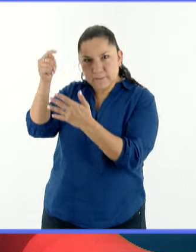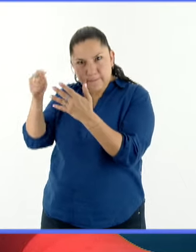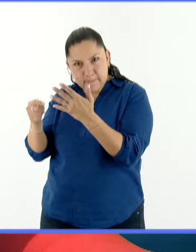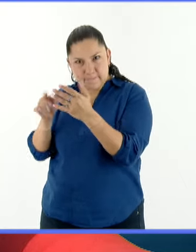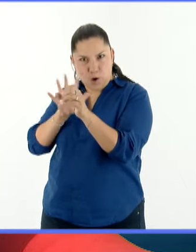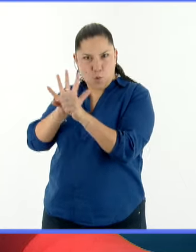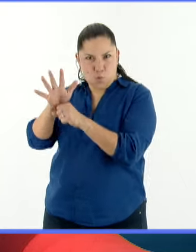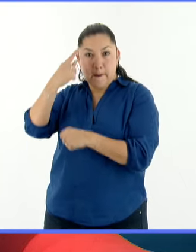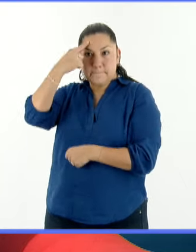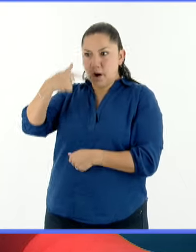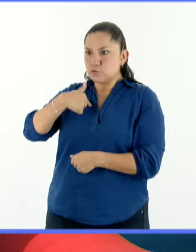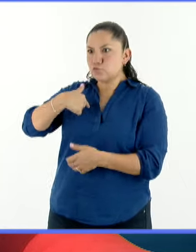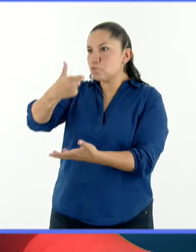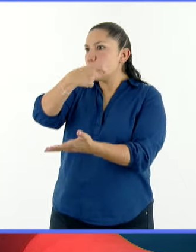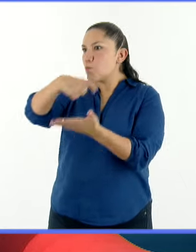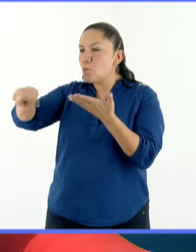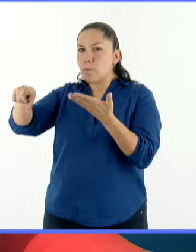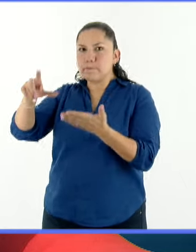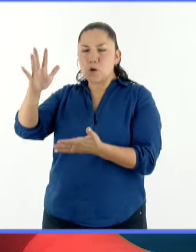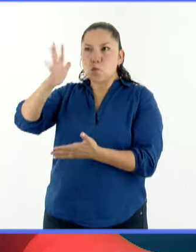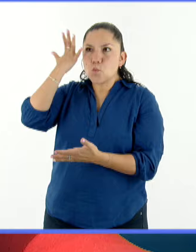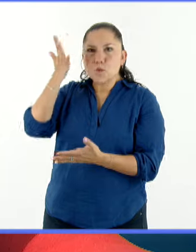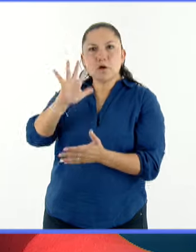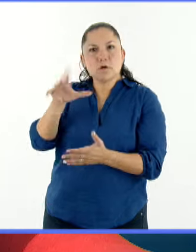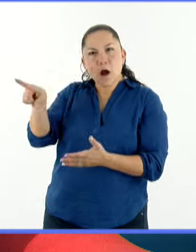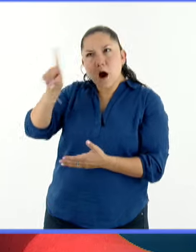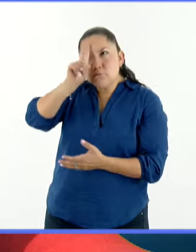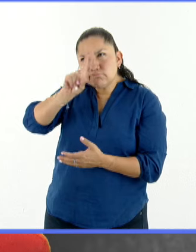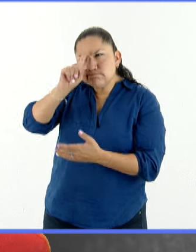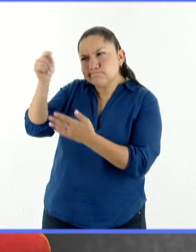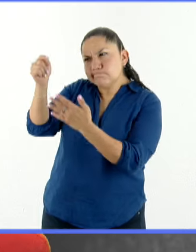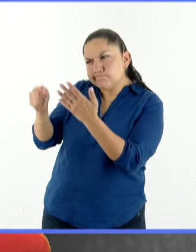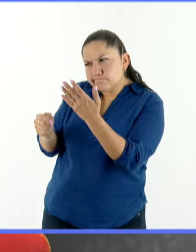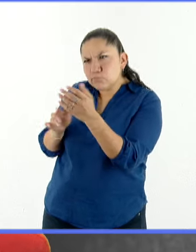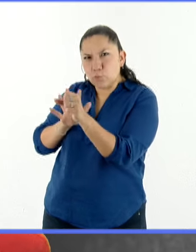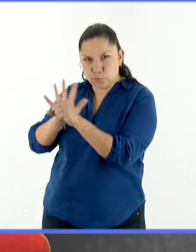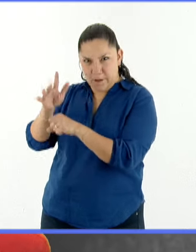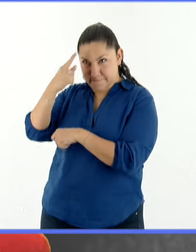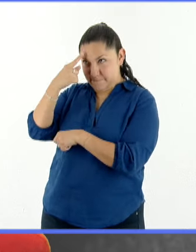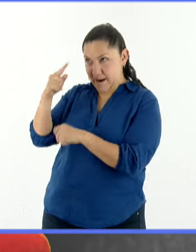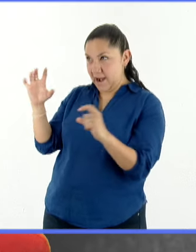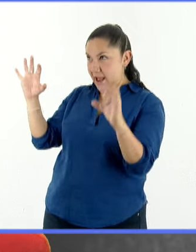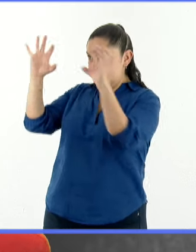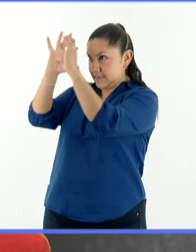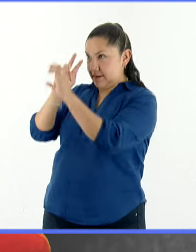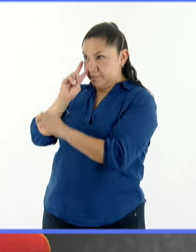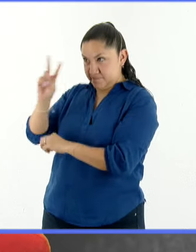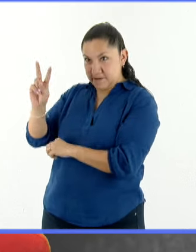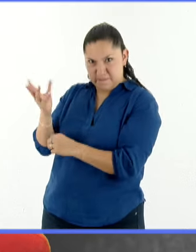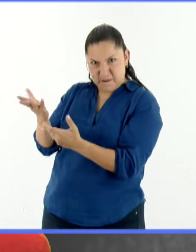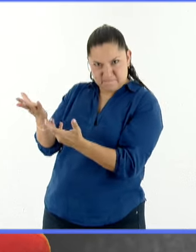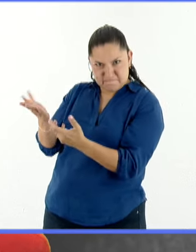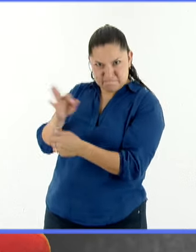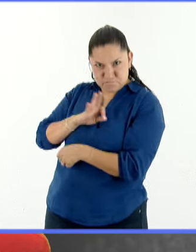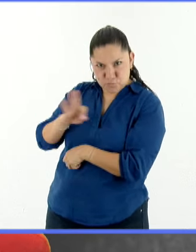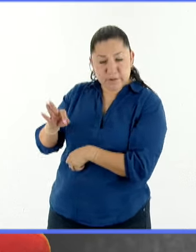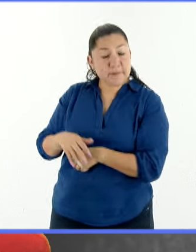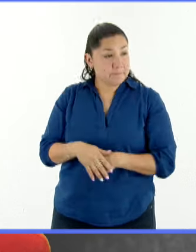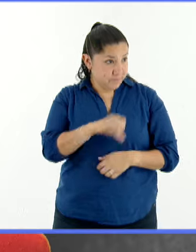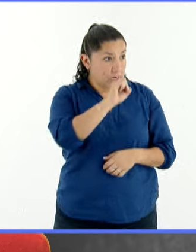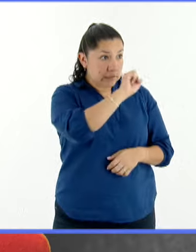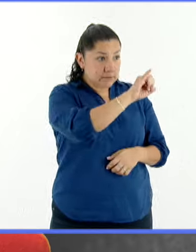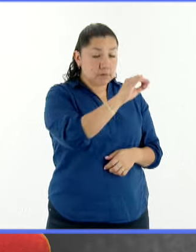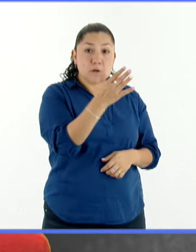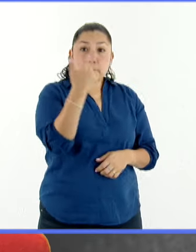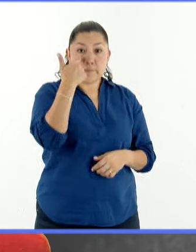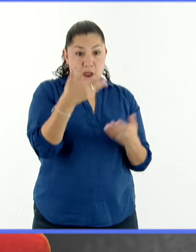adquirir uno de los lentes para observar el eclipse. Sí, digamos ahora, pues muchas empresas